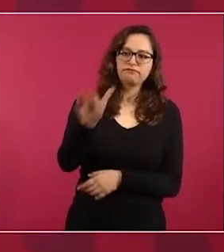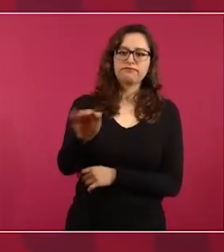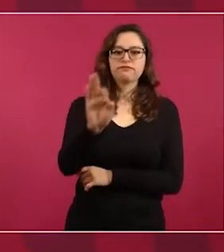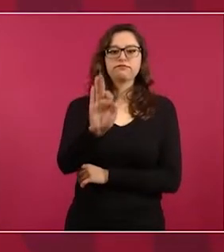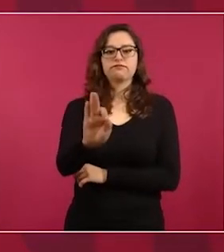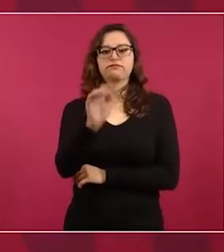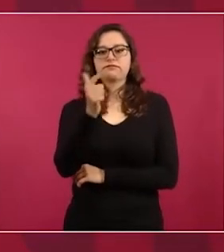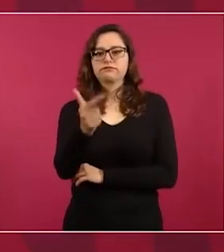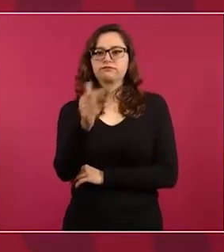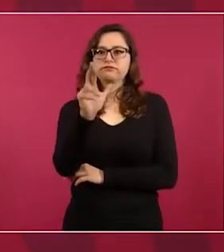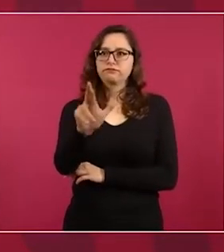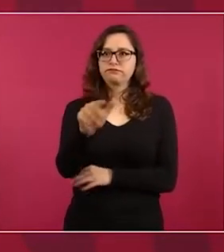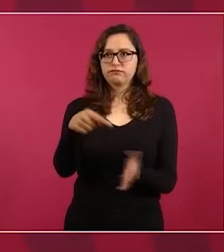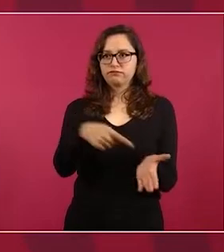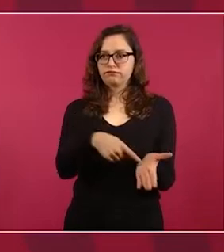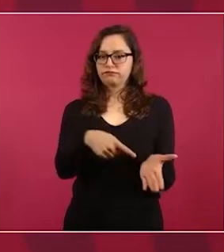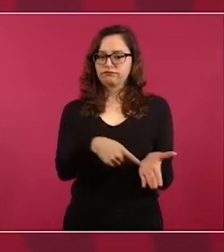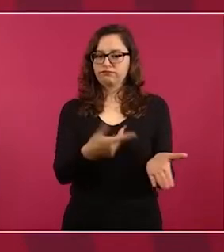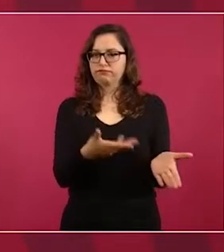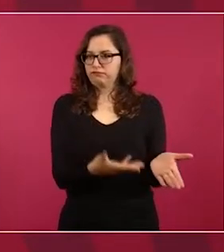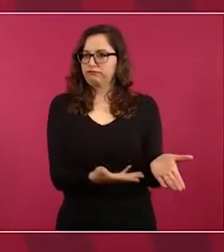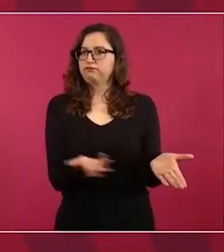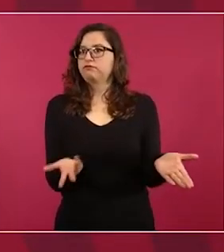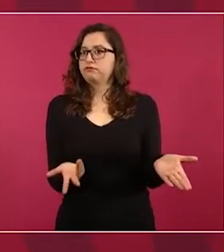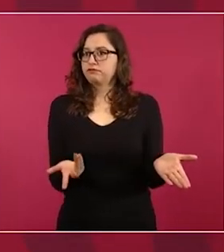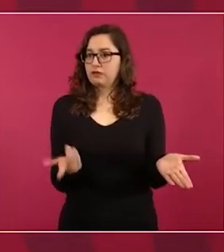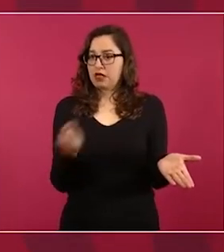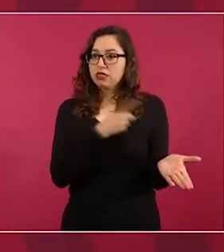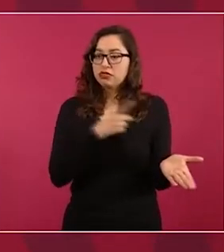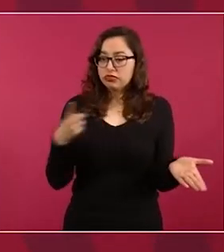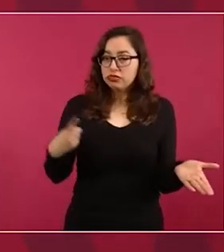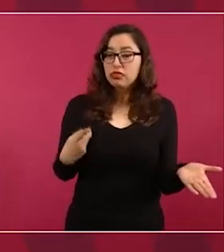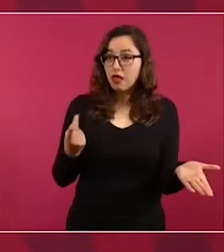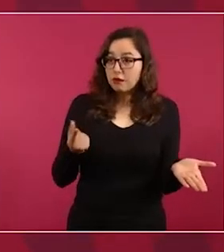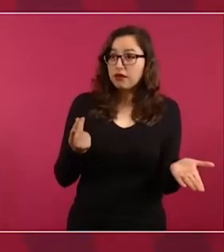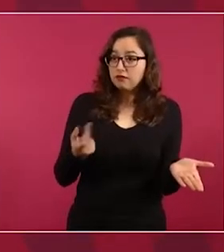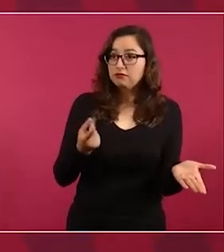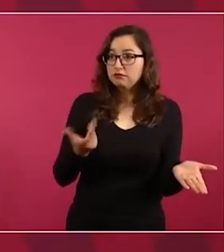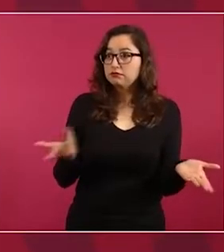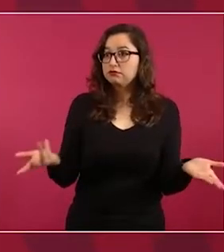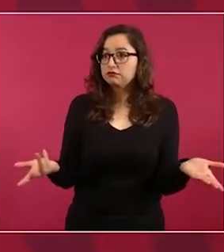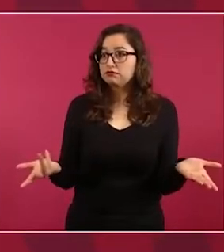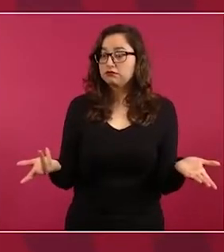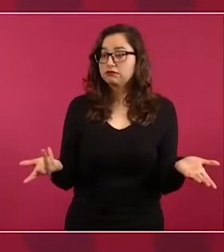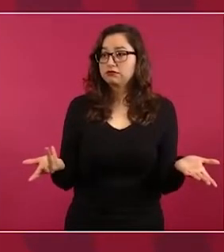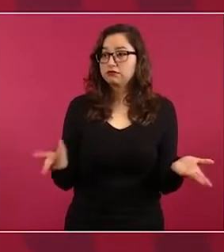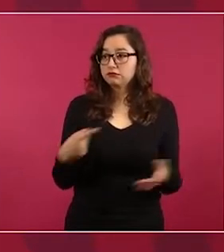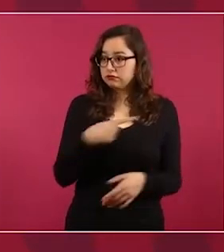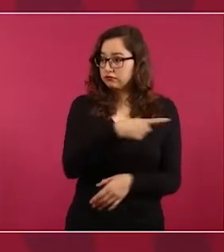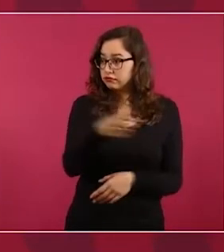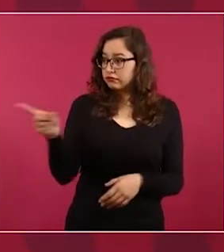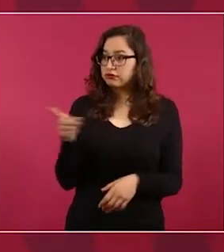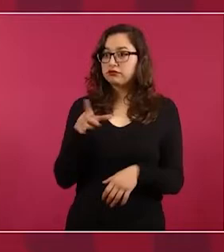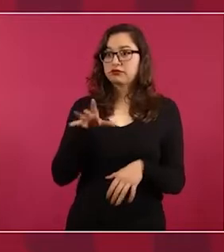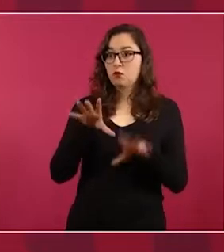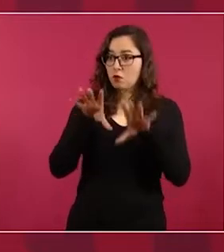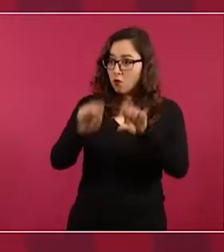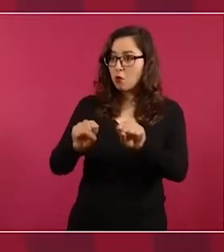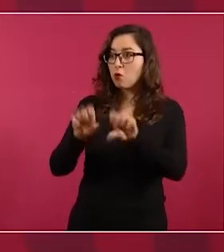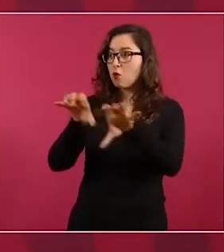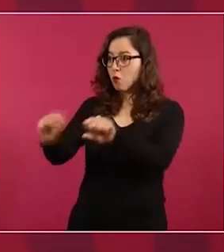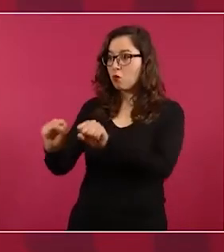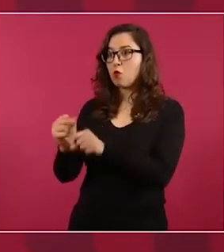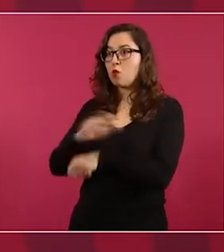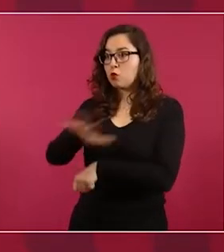que se actuara, que ya no se perdiera